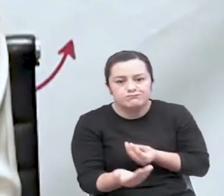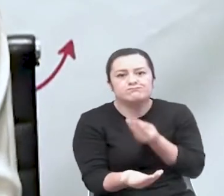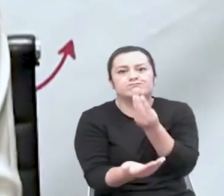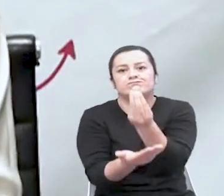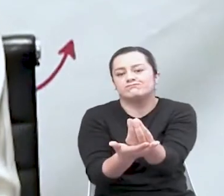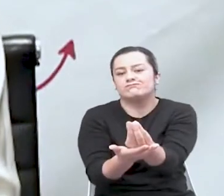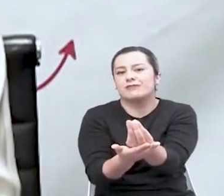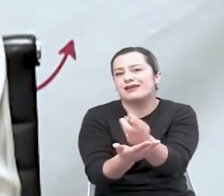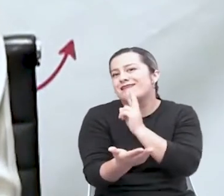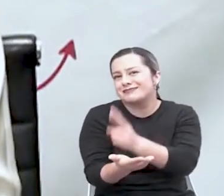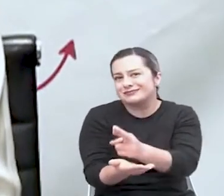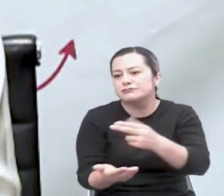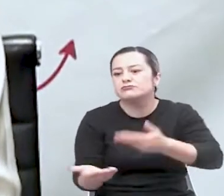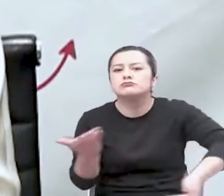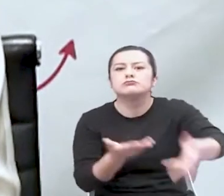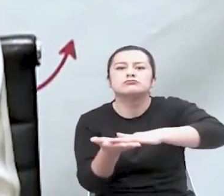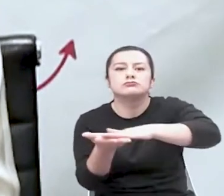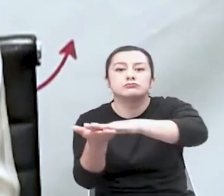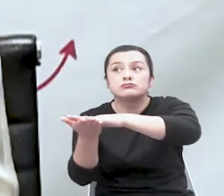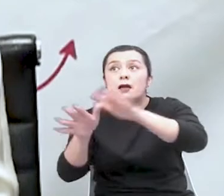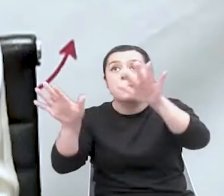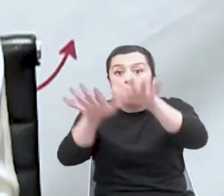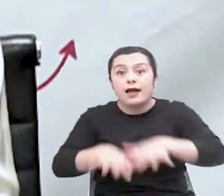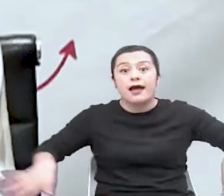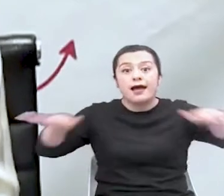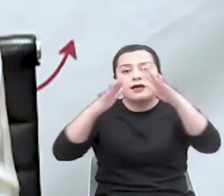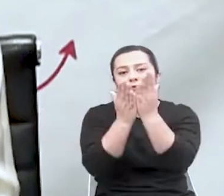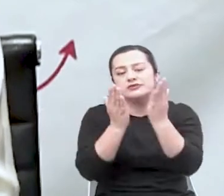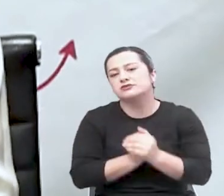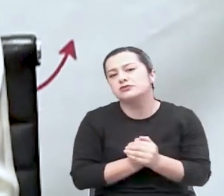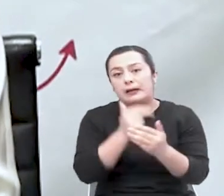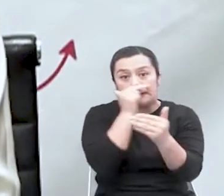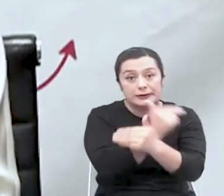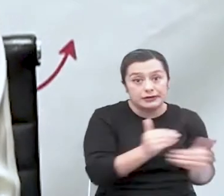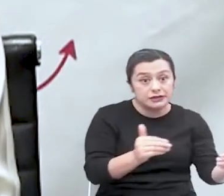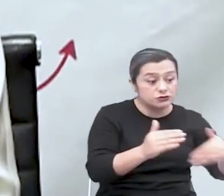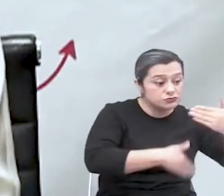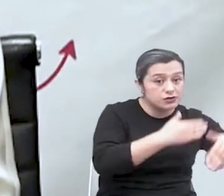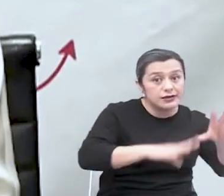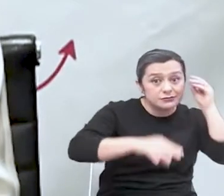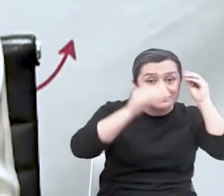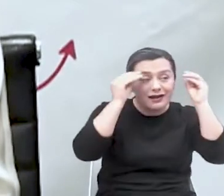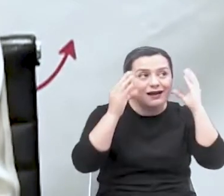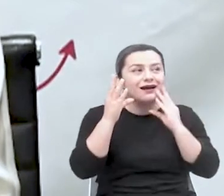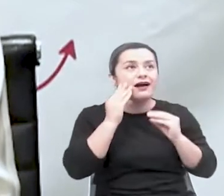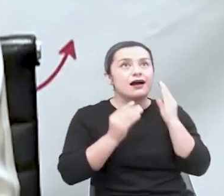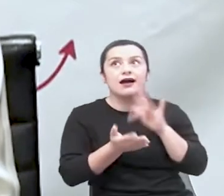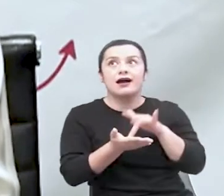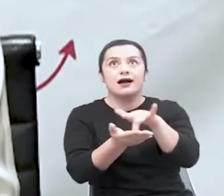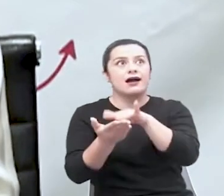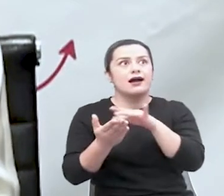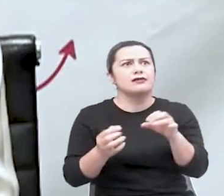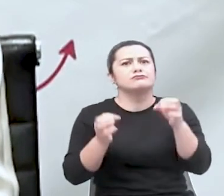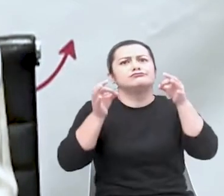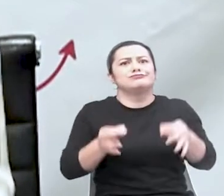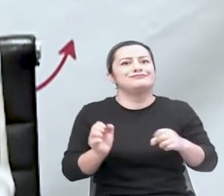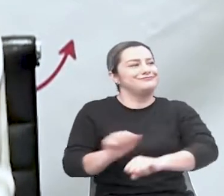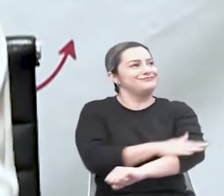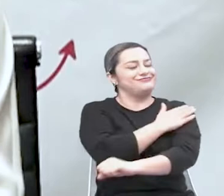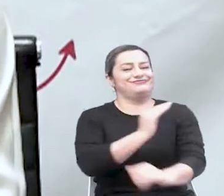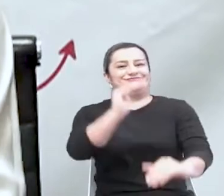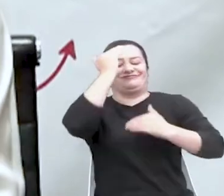busca es que las experiencias de educación para los niños ya con este retorno sean significativas y de calidad. Esta